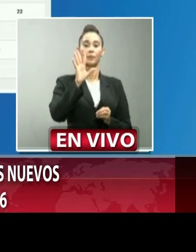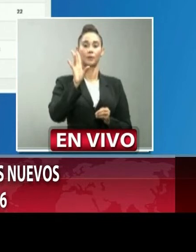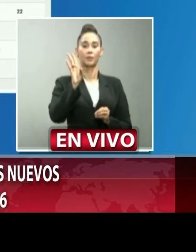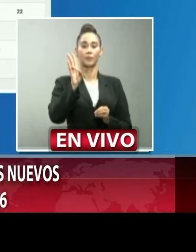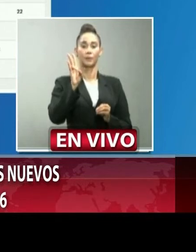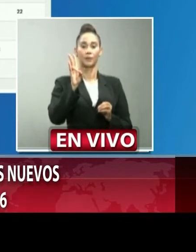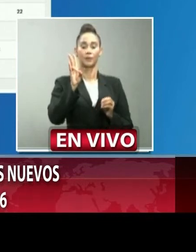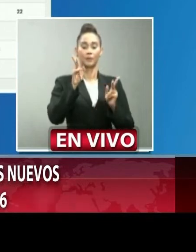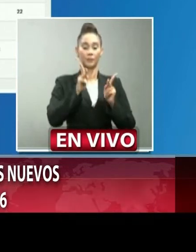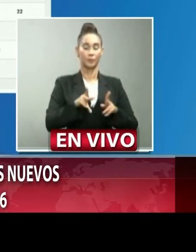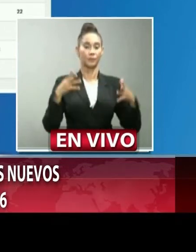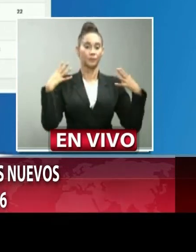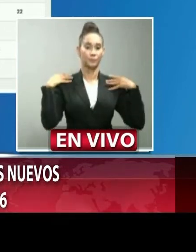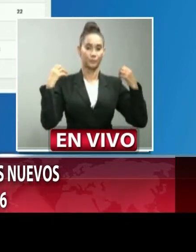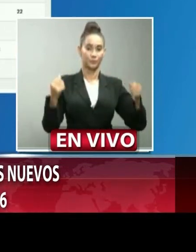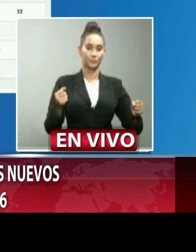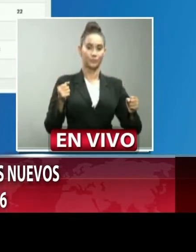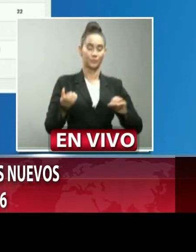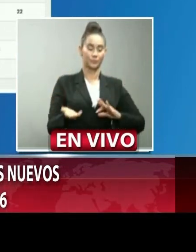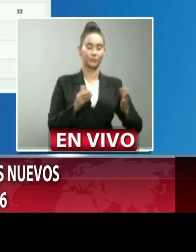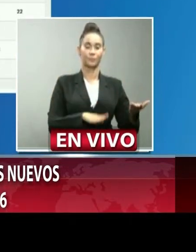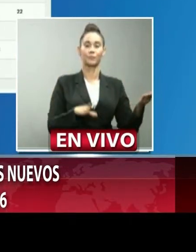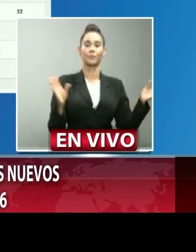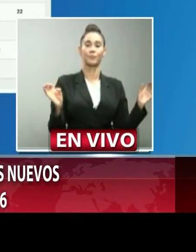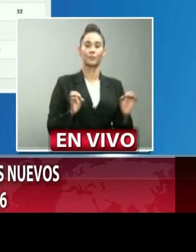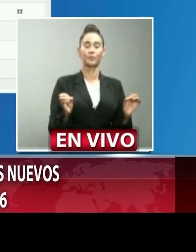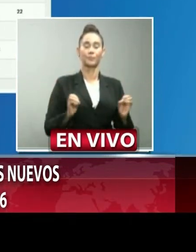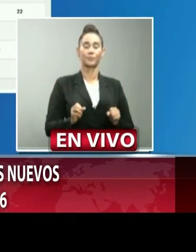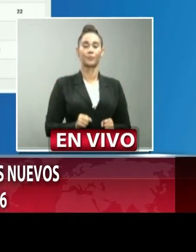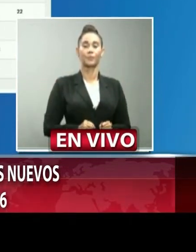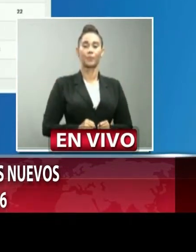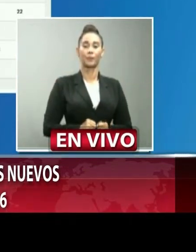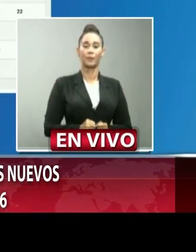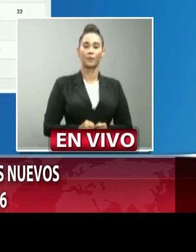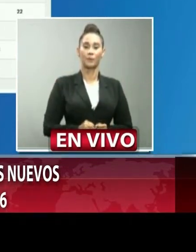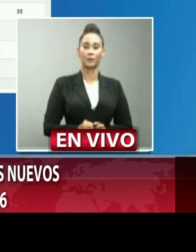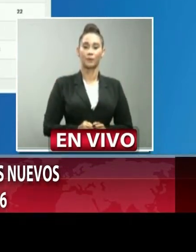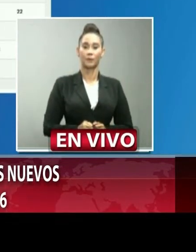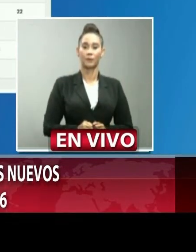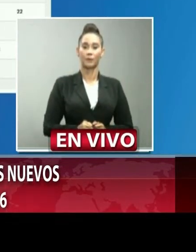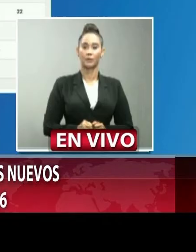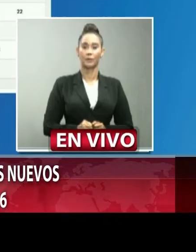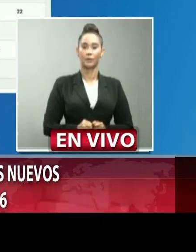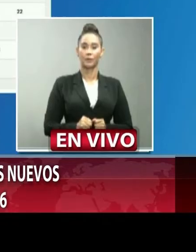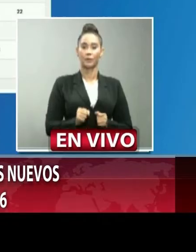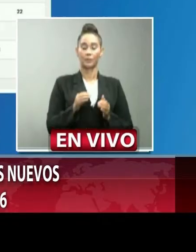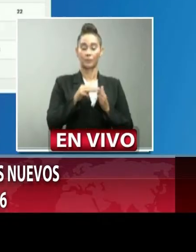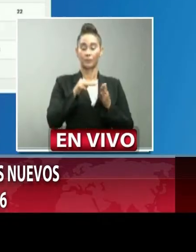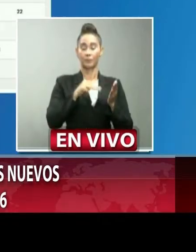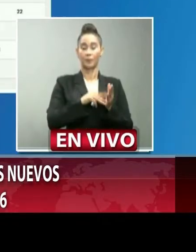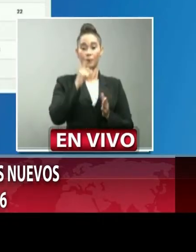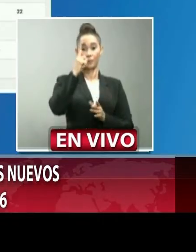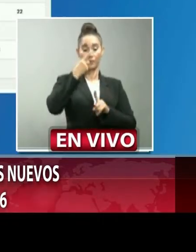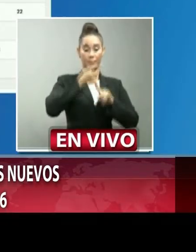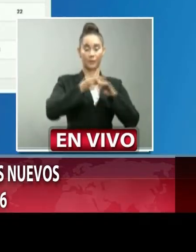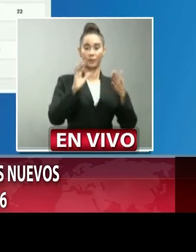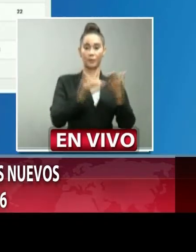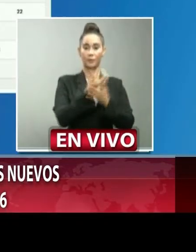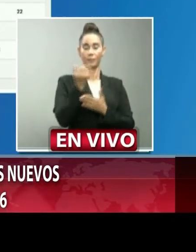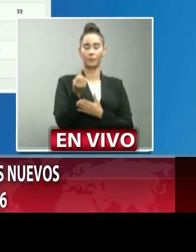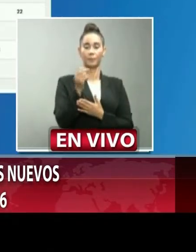recuperados 0 fallecimiento Valverde 1 caso nuevo